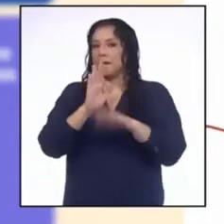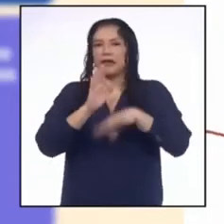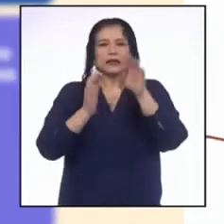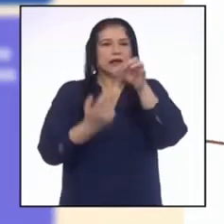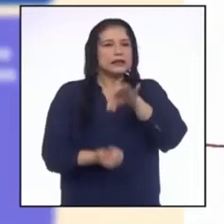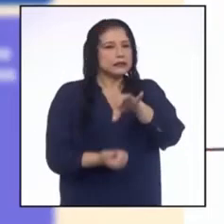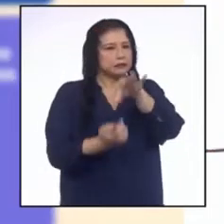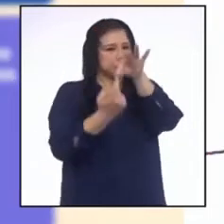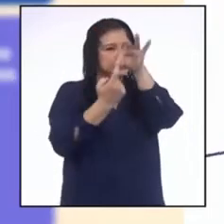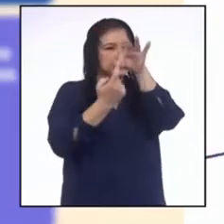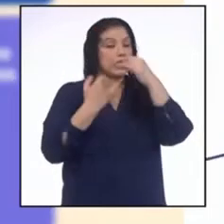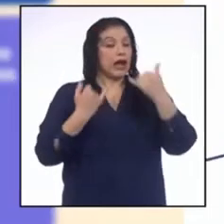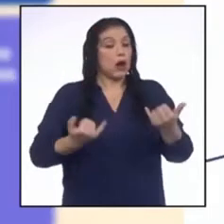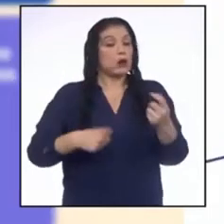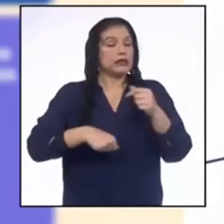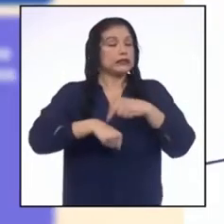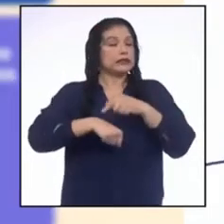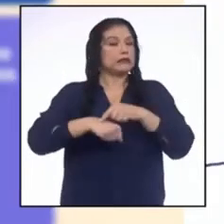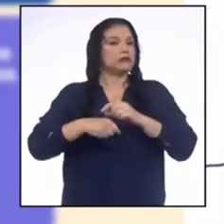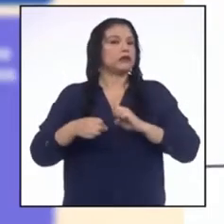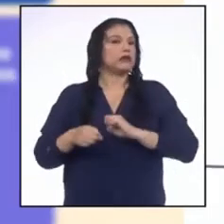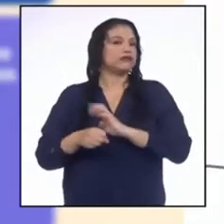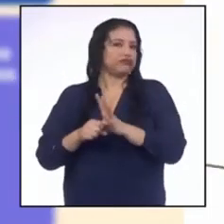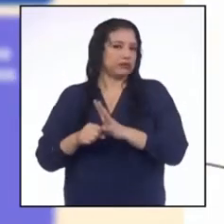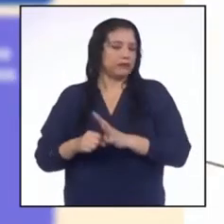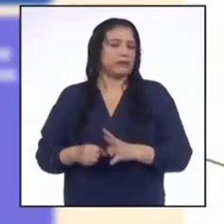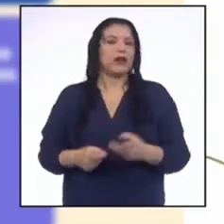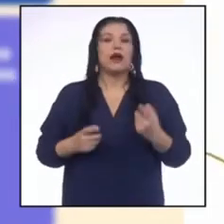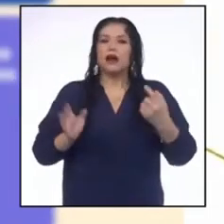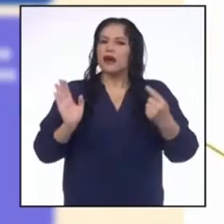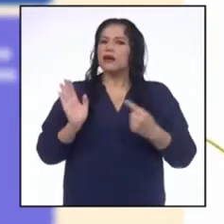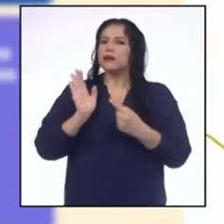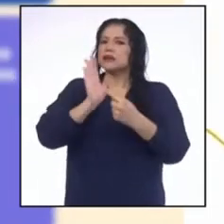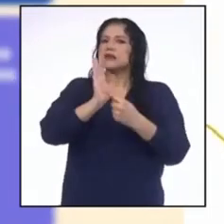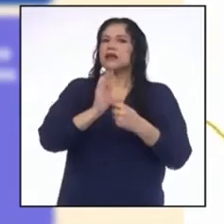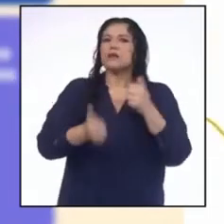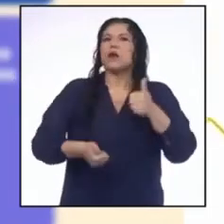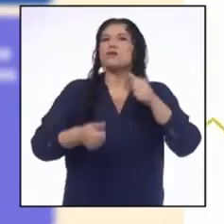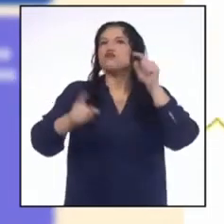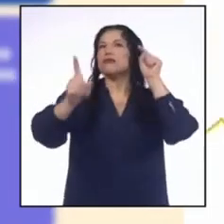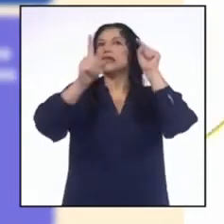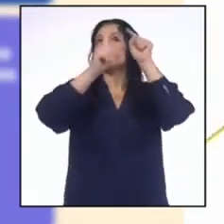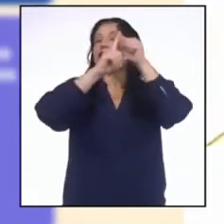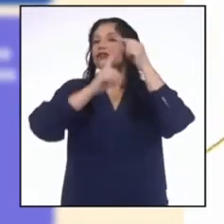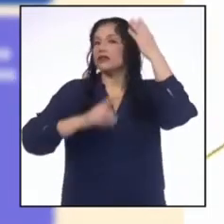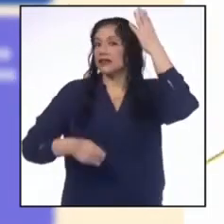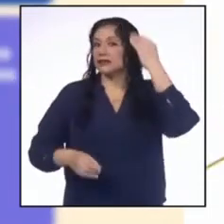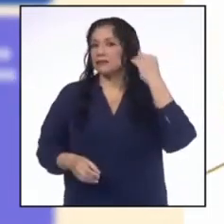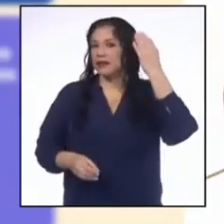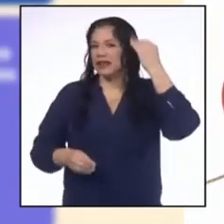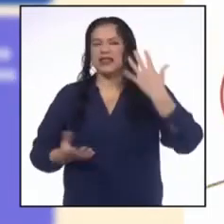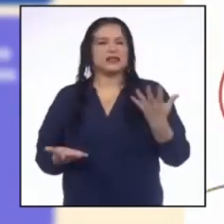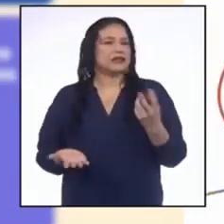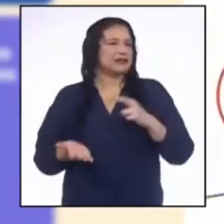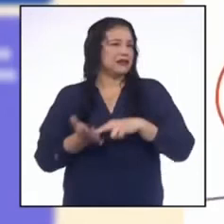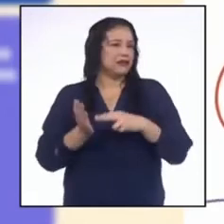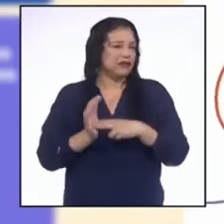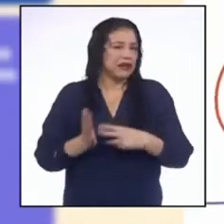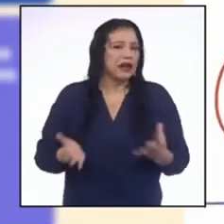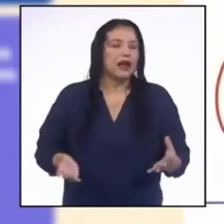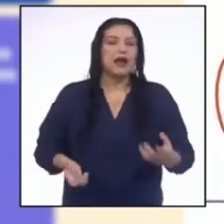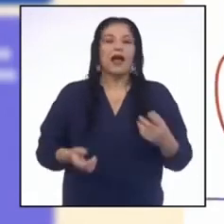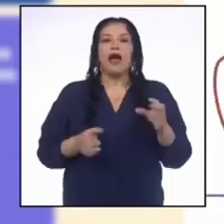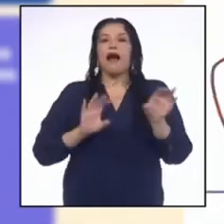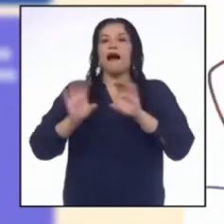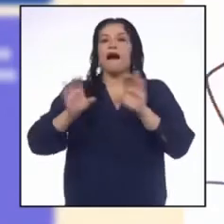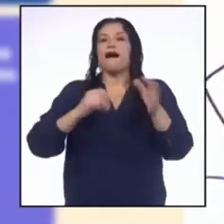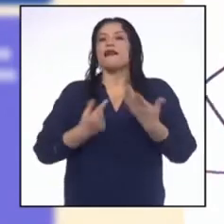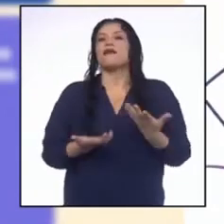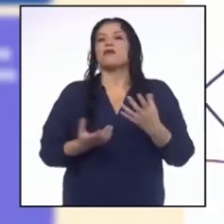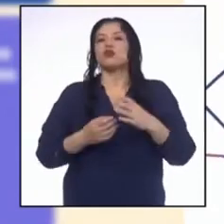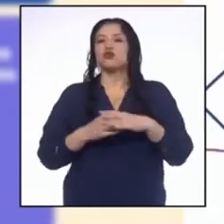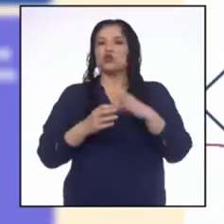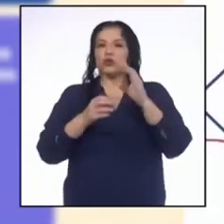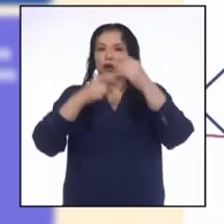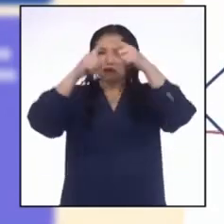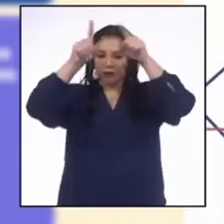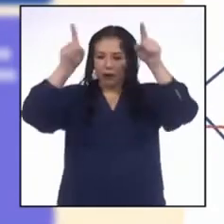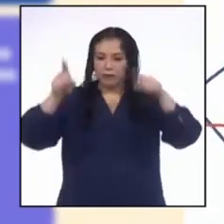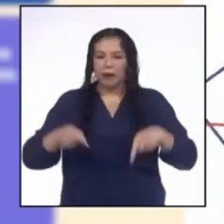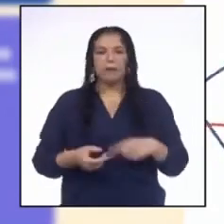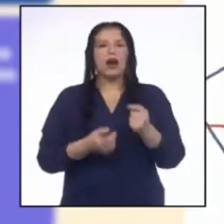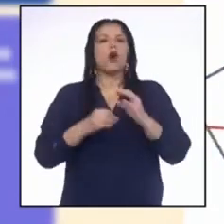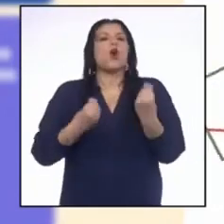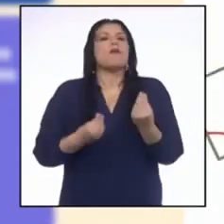en las circunstancias actuales. Presentaremos el reto de la experiencia, es decir, elaboraremos un afiche sobre el